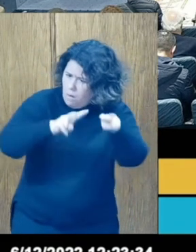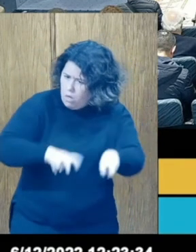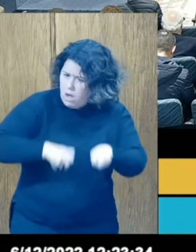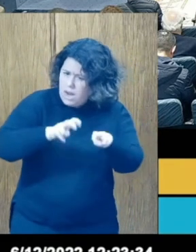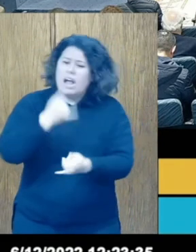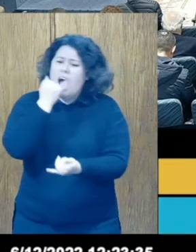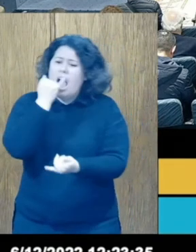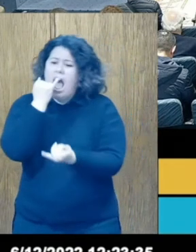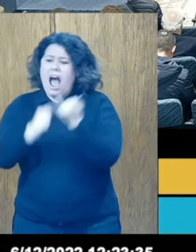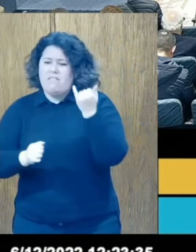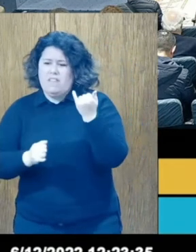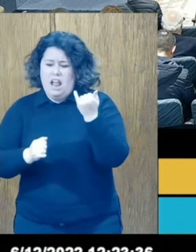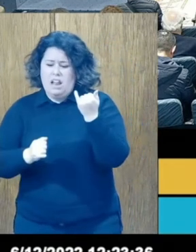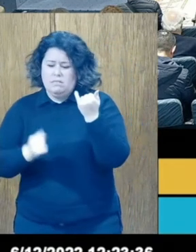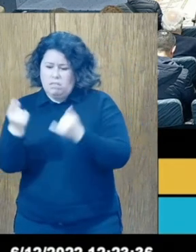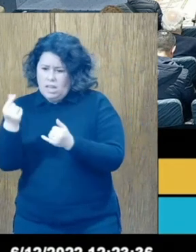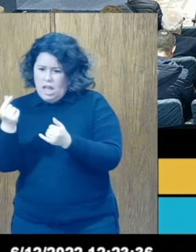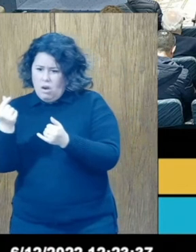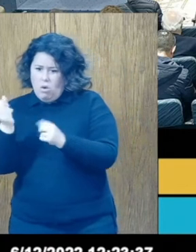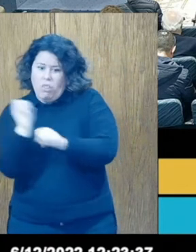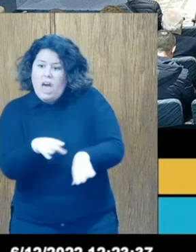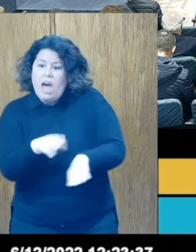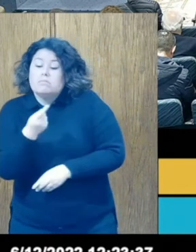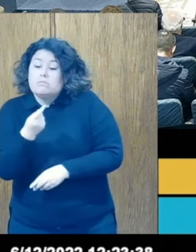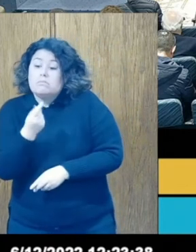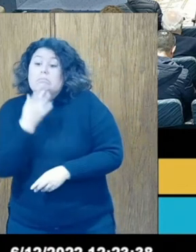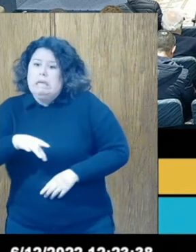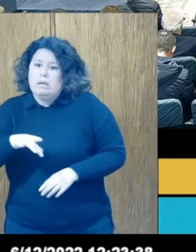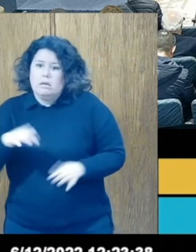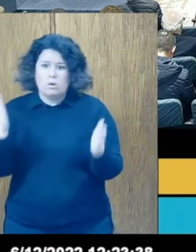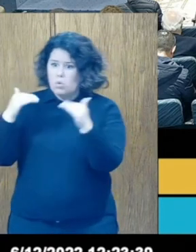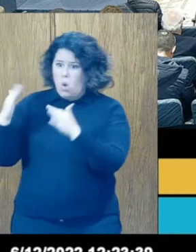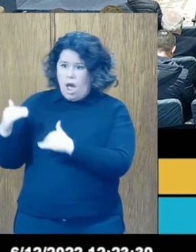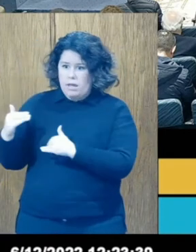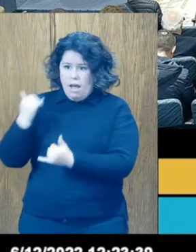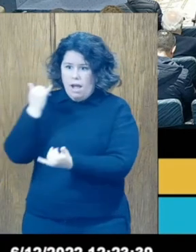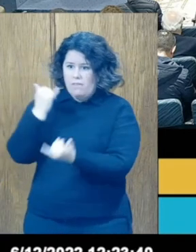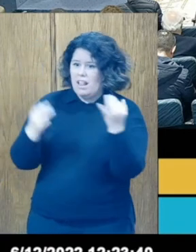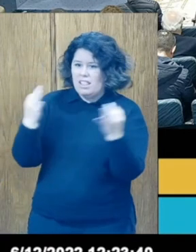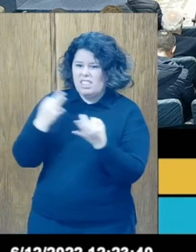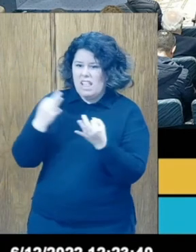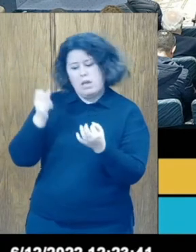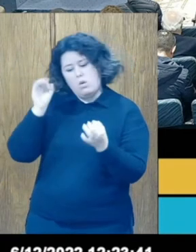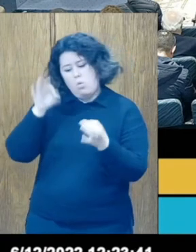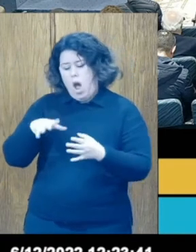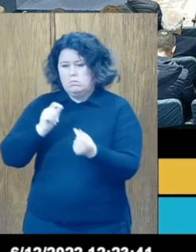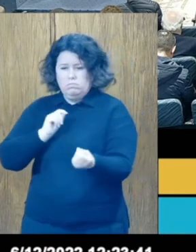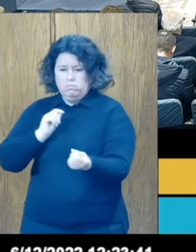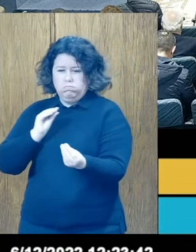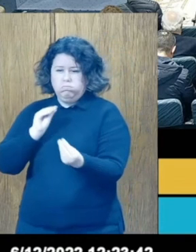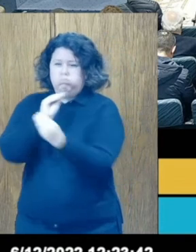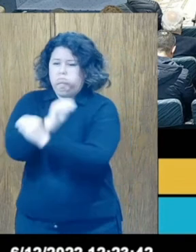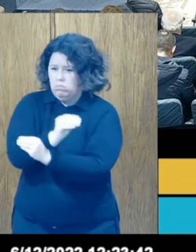influyente que las impulse, sino al contrario, más bien tiene que soportar cierta oposición, al revés de lo que sucede con